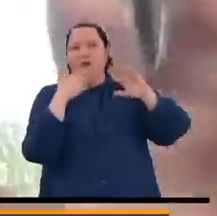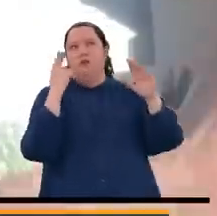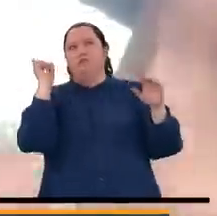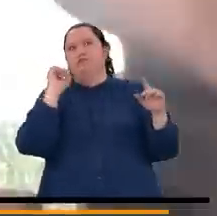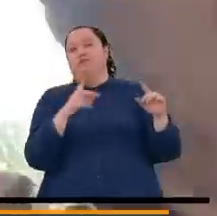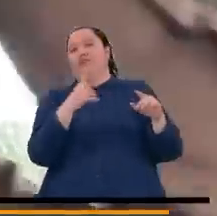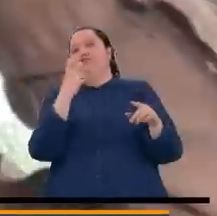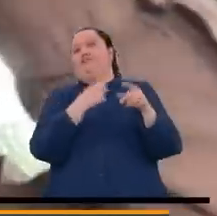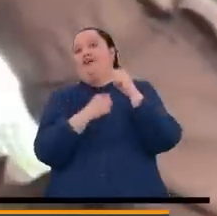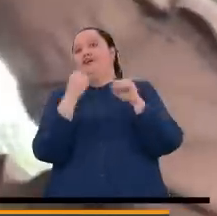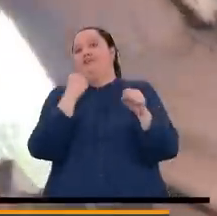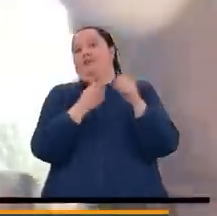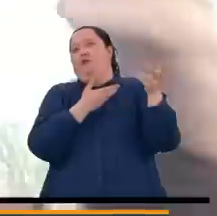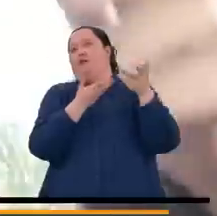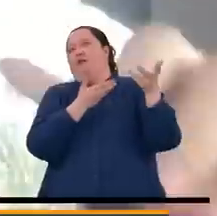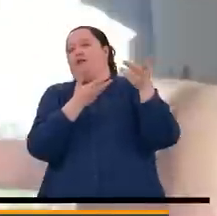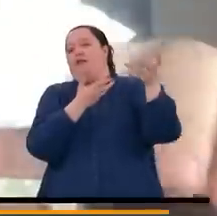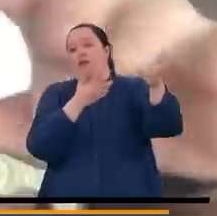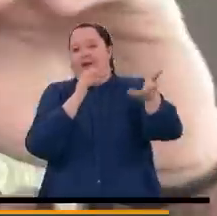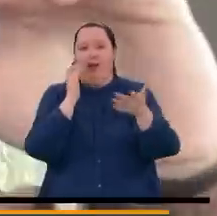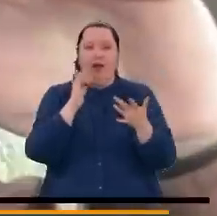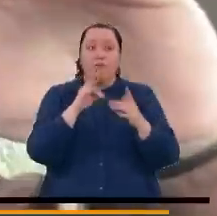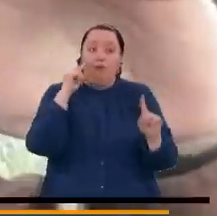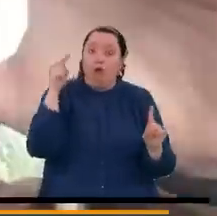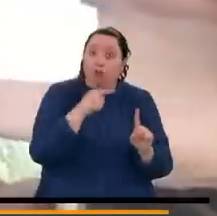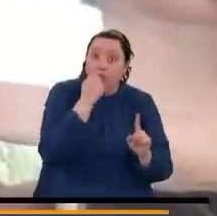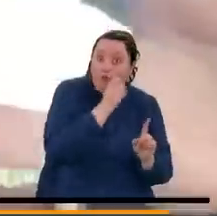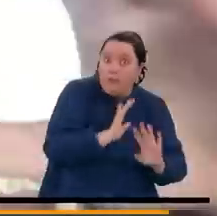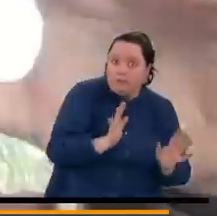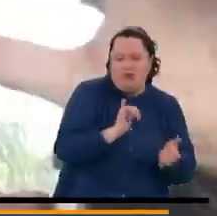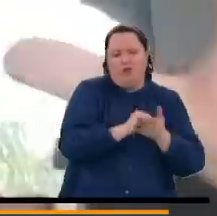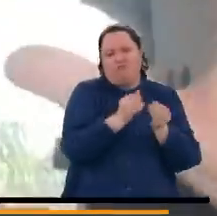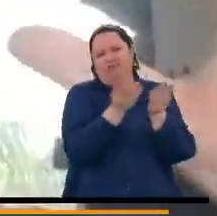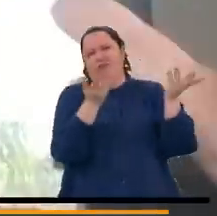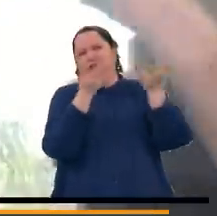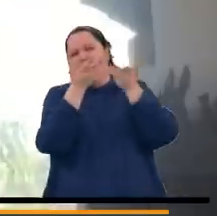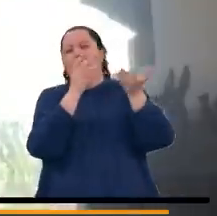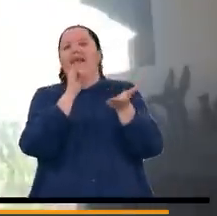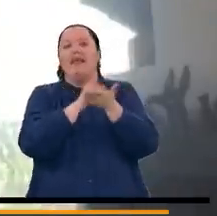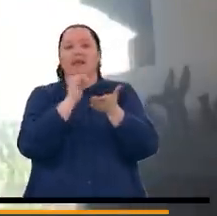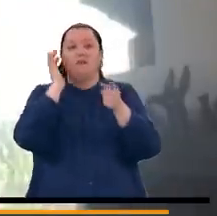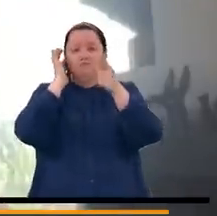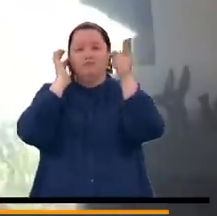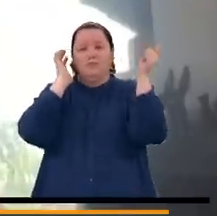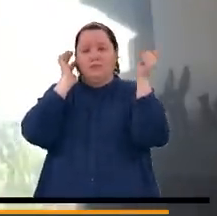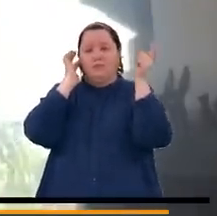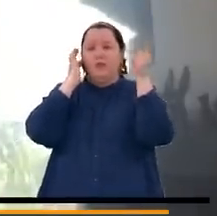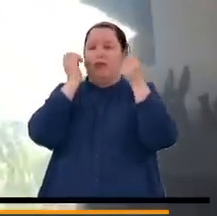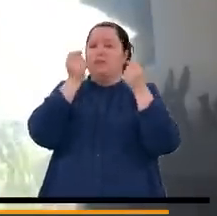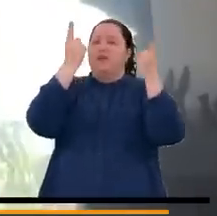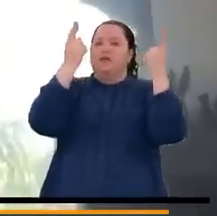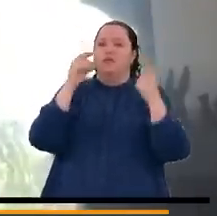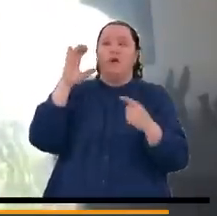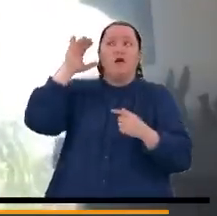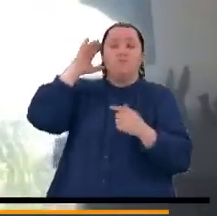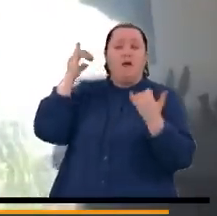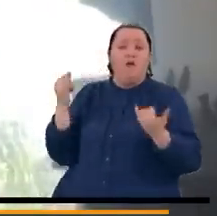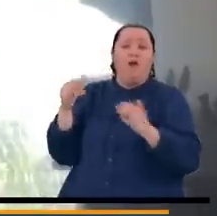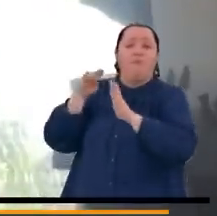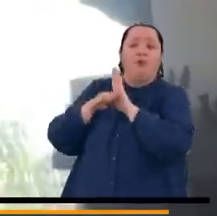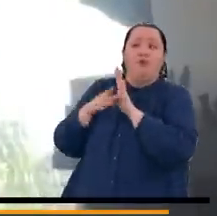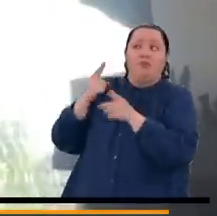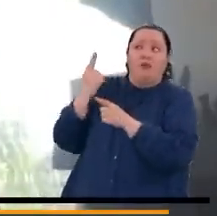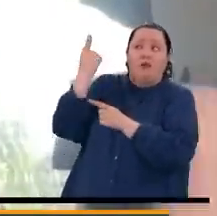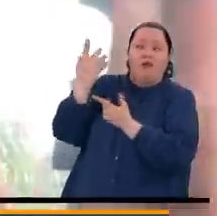200 años, que no tiene solamente el capítulo del narcotráfico, los norteamericanos entienden que la política actual no está dando resultados y también